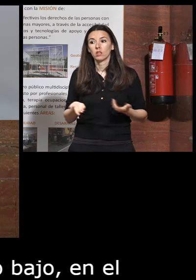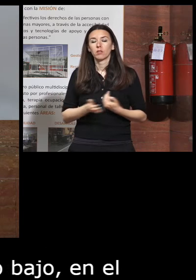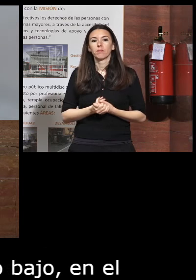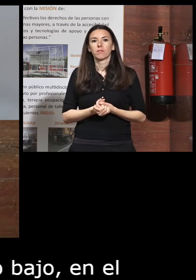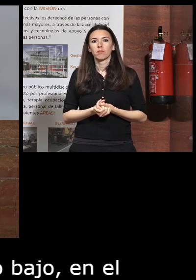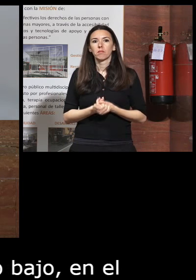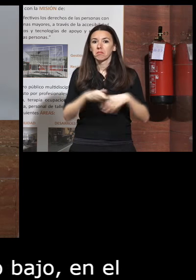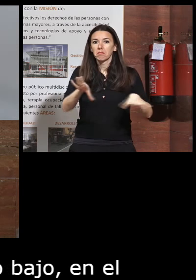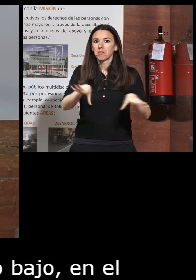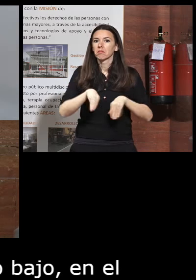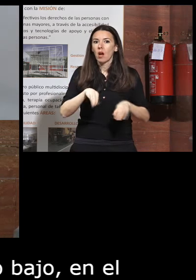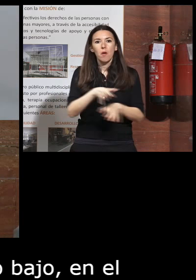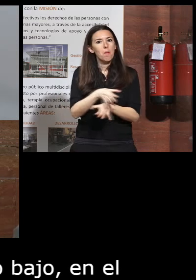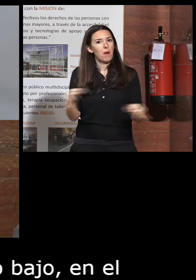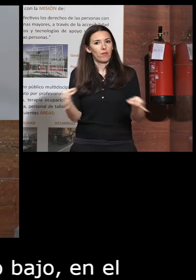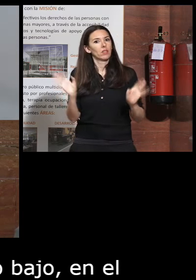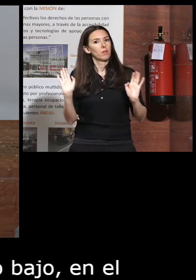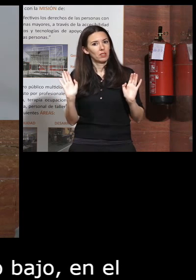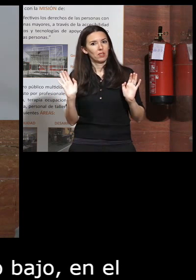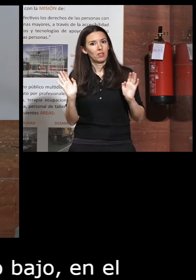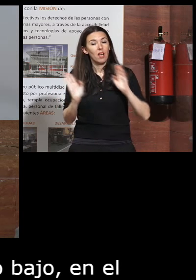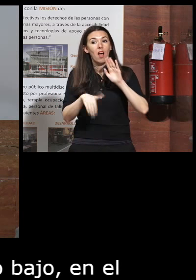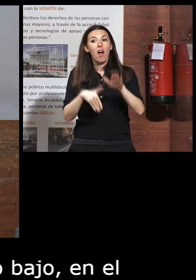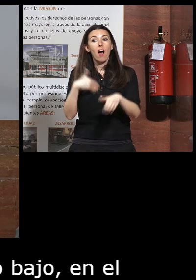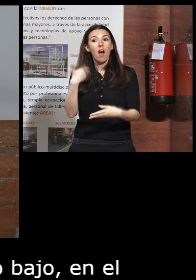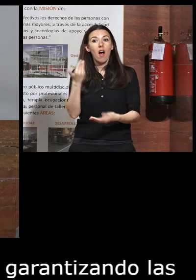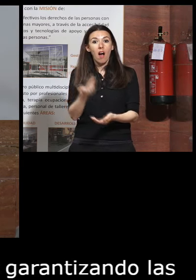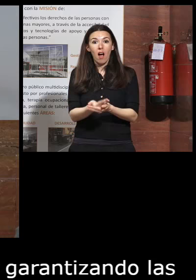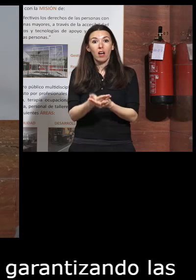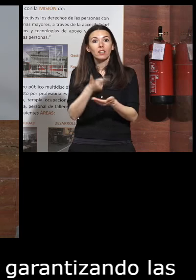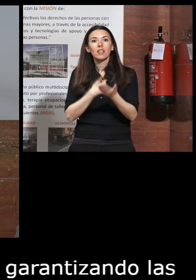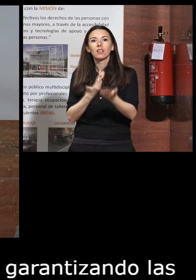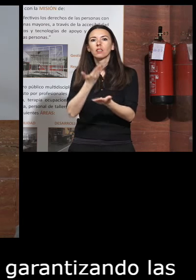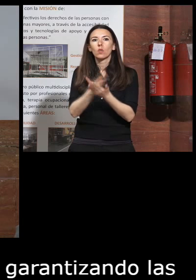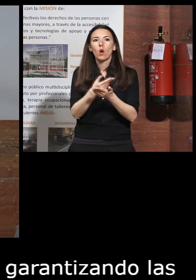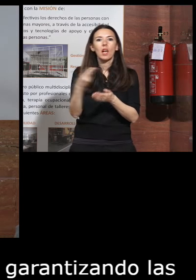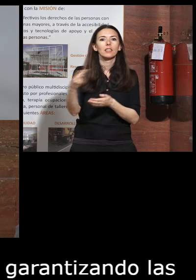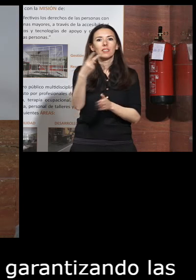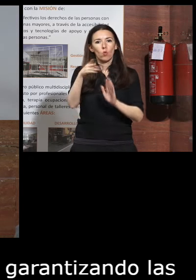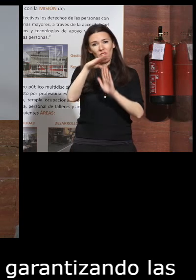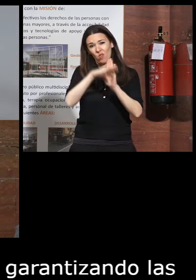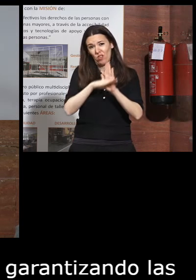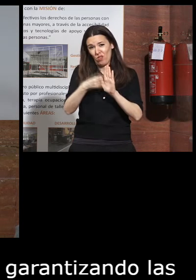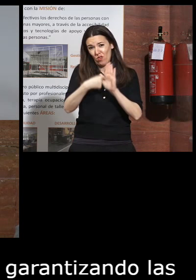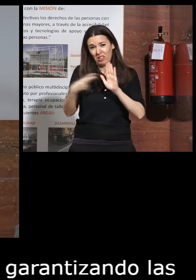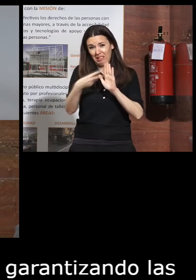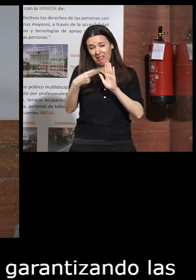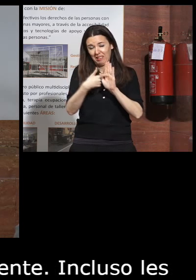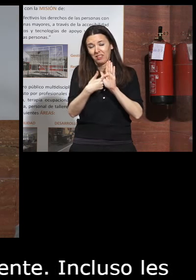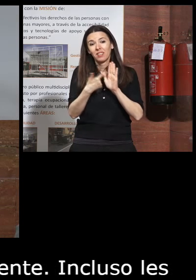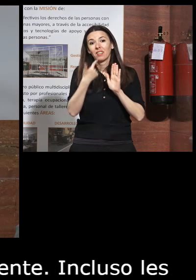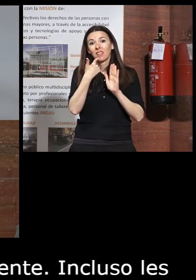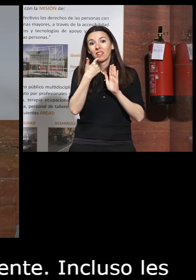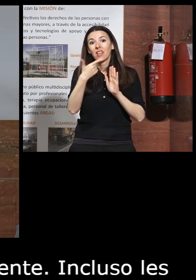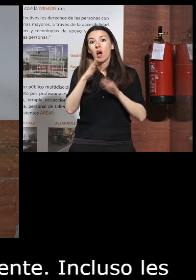se aceptó perfectamente incluso les pedimos como una segunda condición que para las